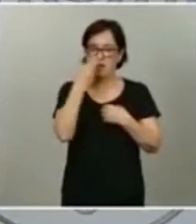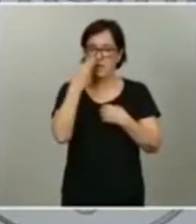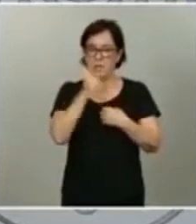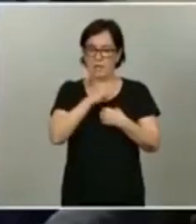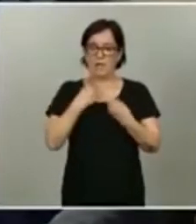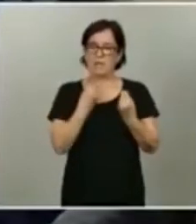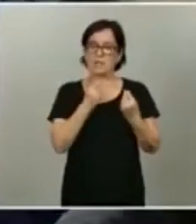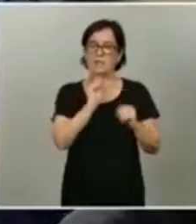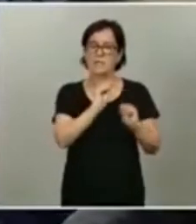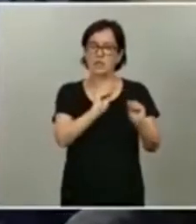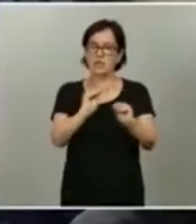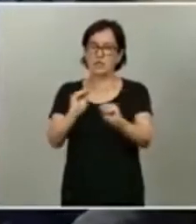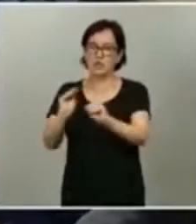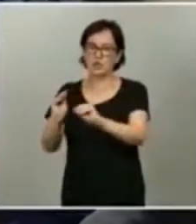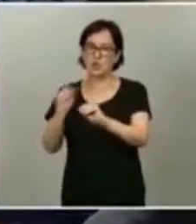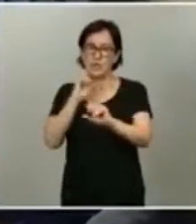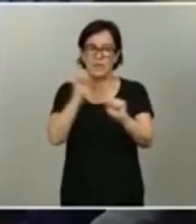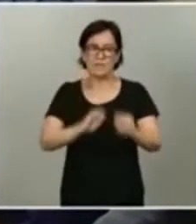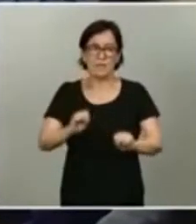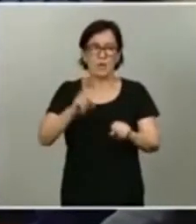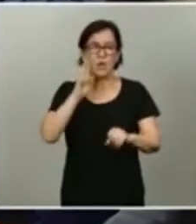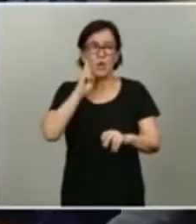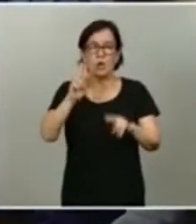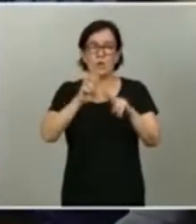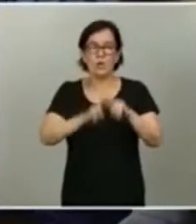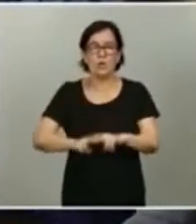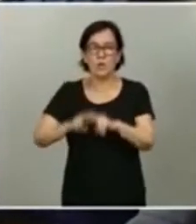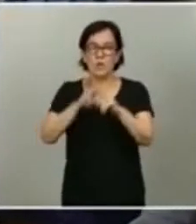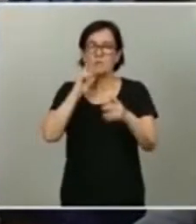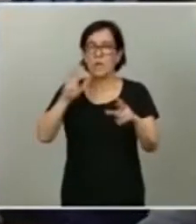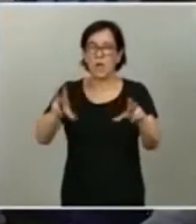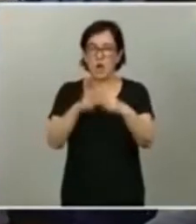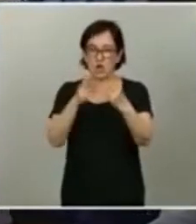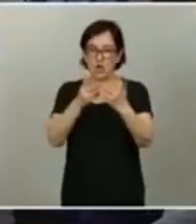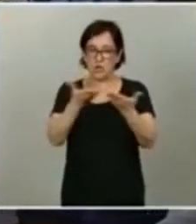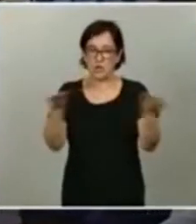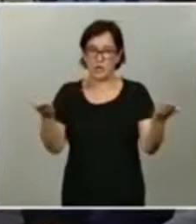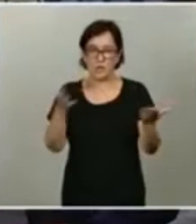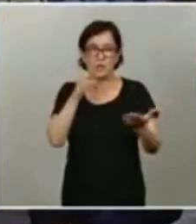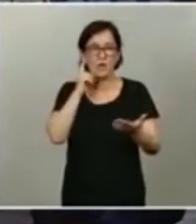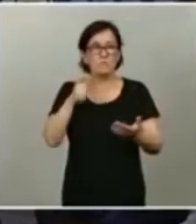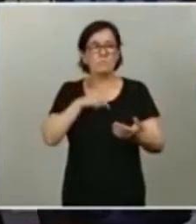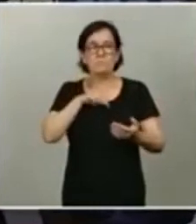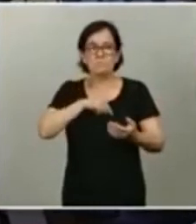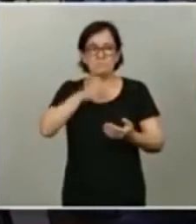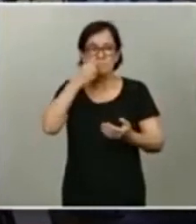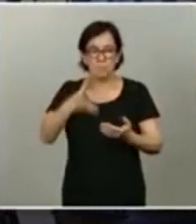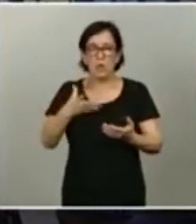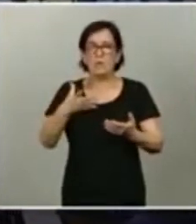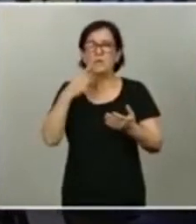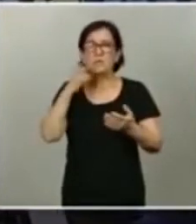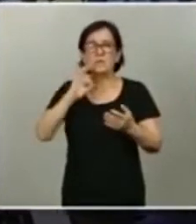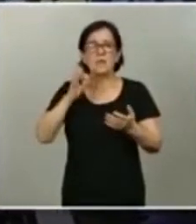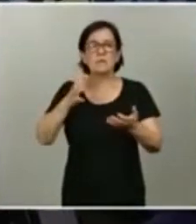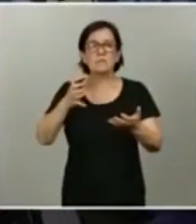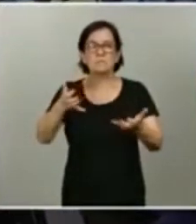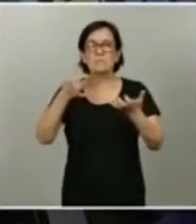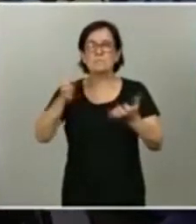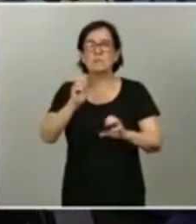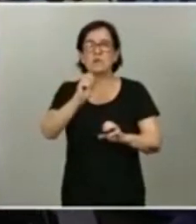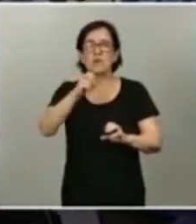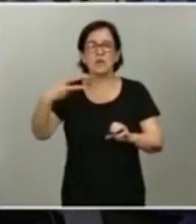uno defiende, cuando se observa el conjunto de la sociedad con generosidad, se consiguen resultados óptimos,